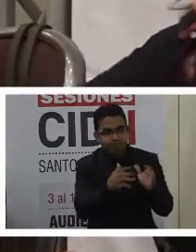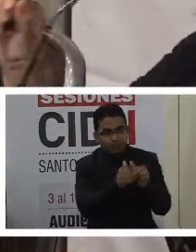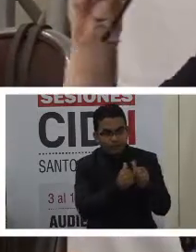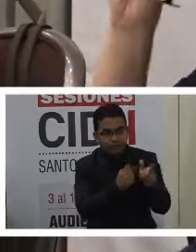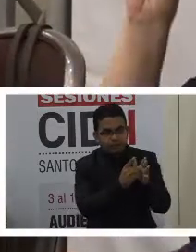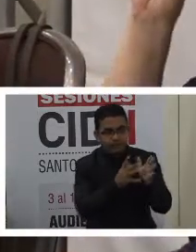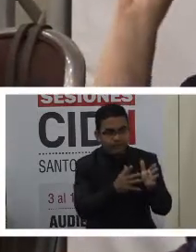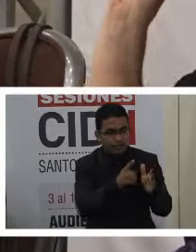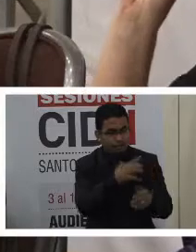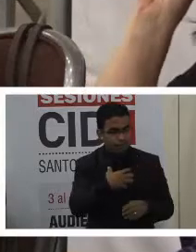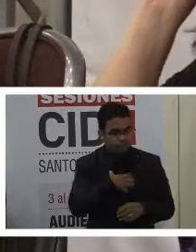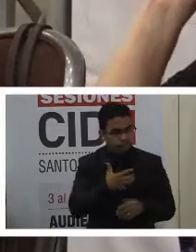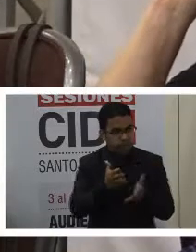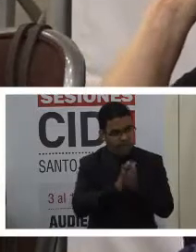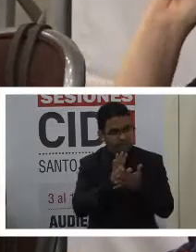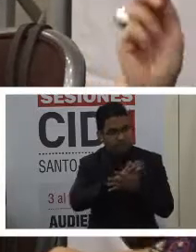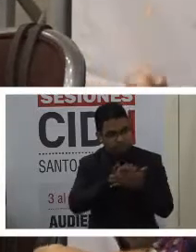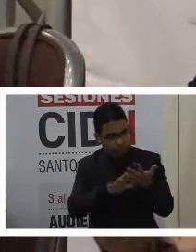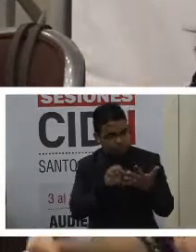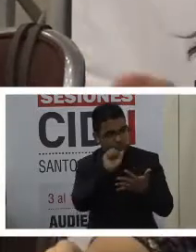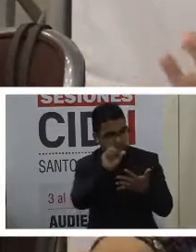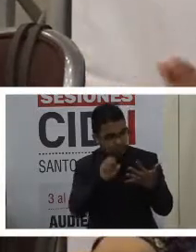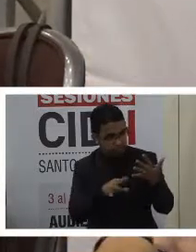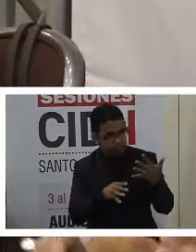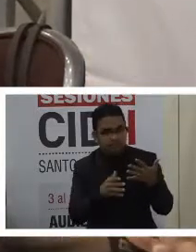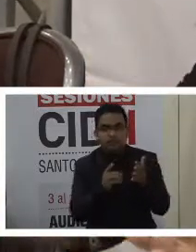discapacidad en sus distintas formas,